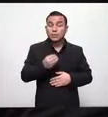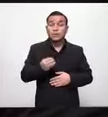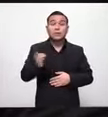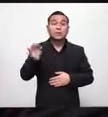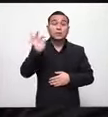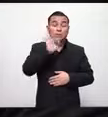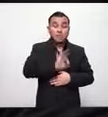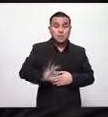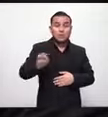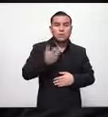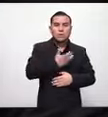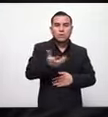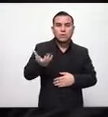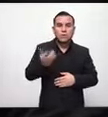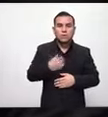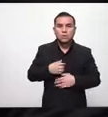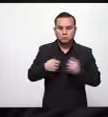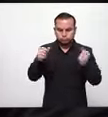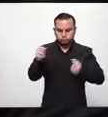una semilla